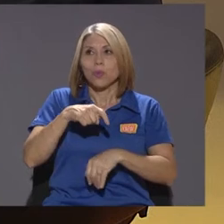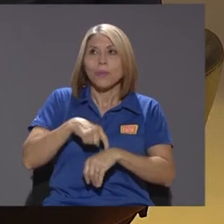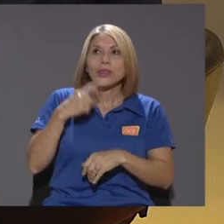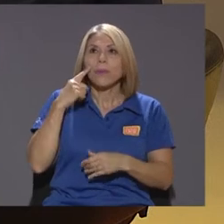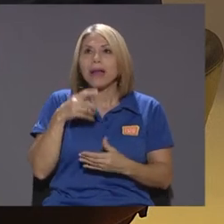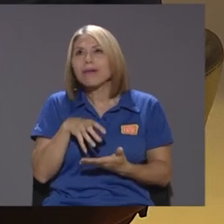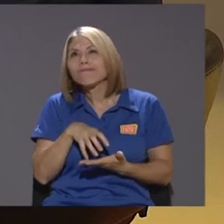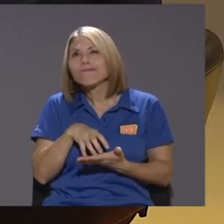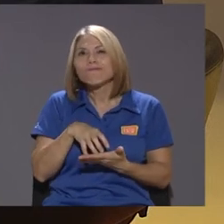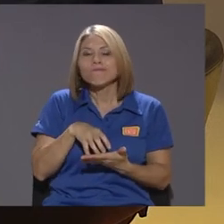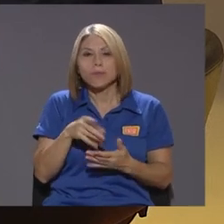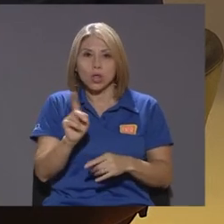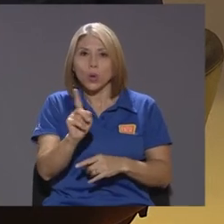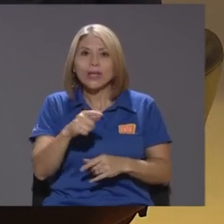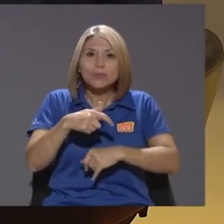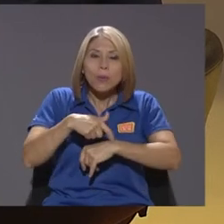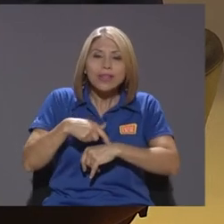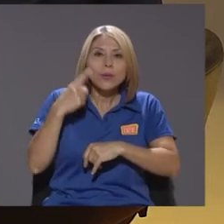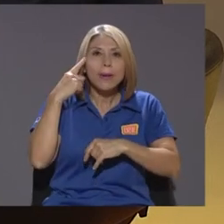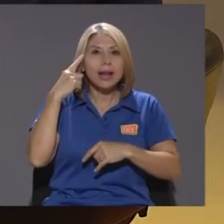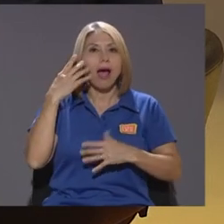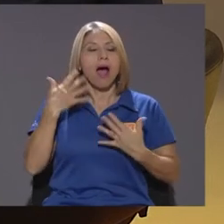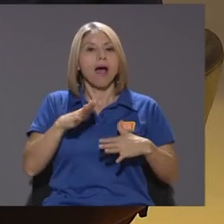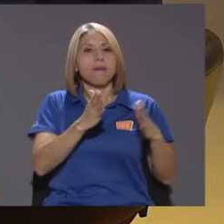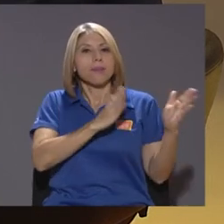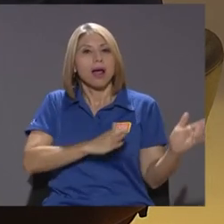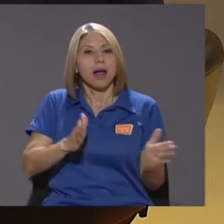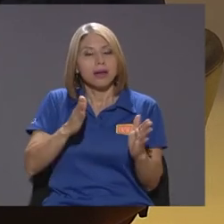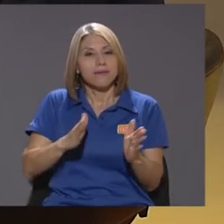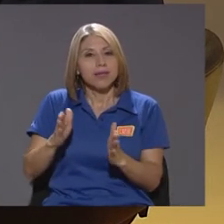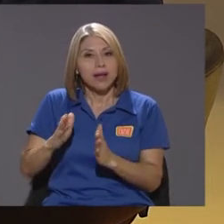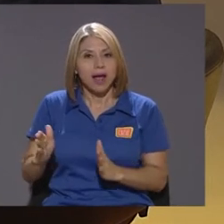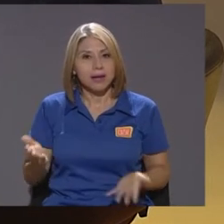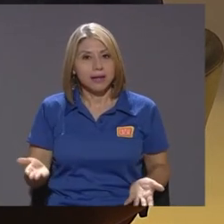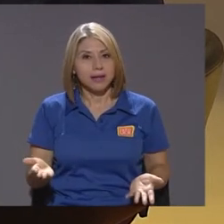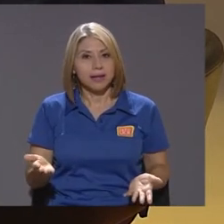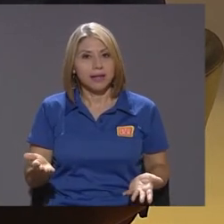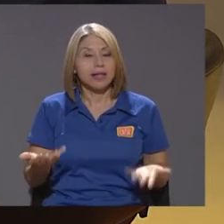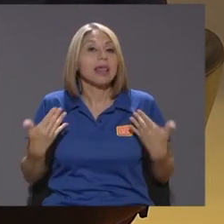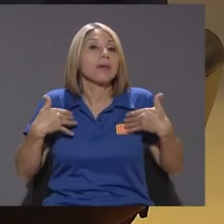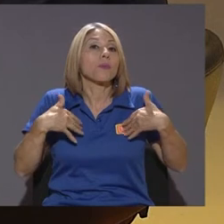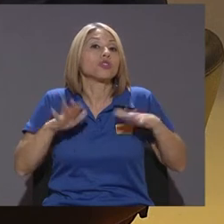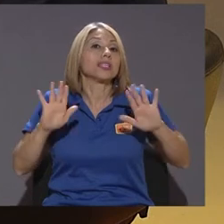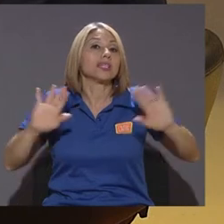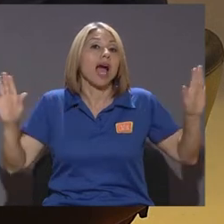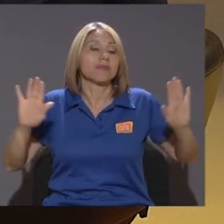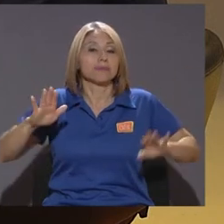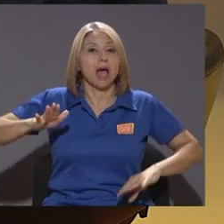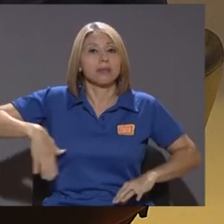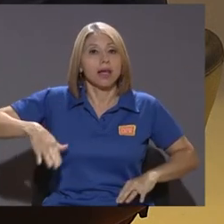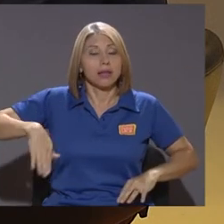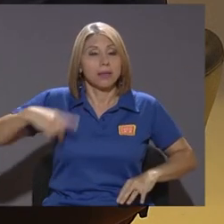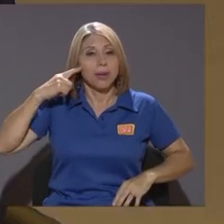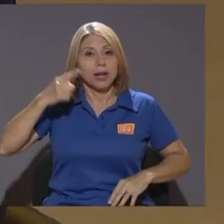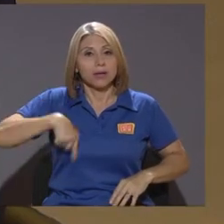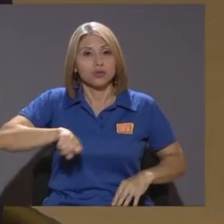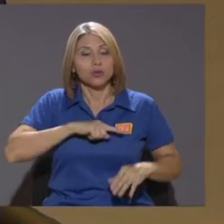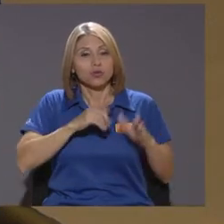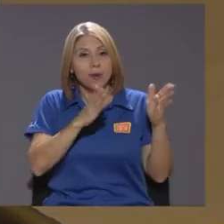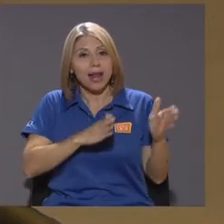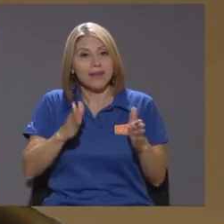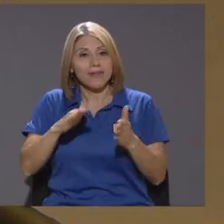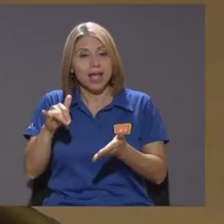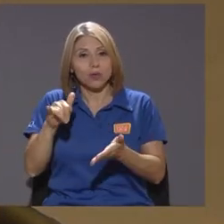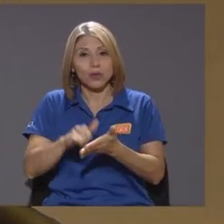es un momento para planificar exactamente que de por sí ya nos agarró tarde para estar planificando esto y es un